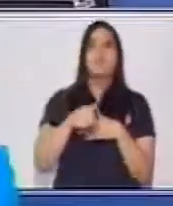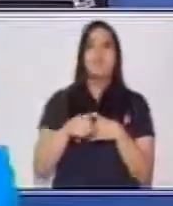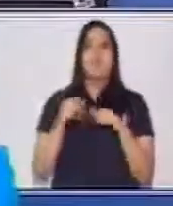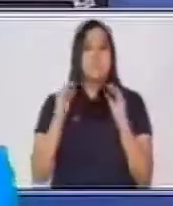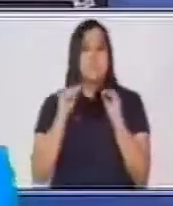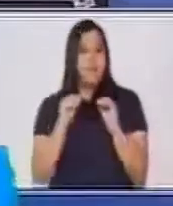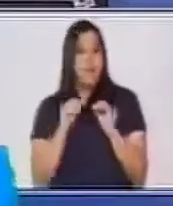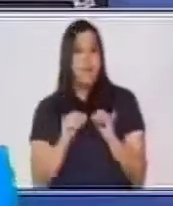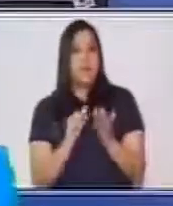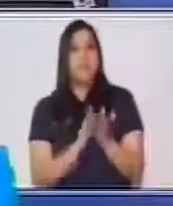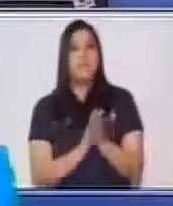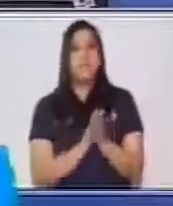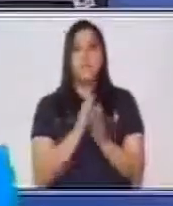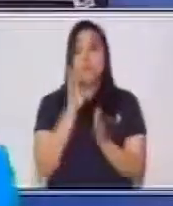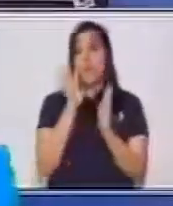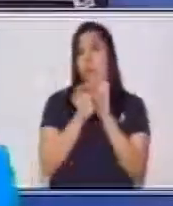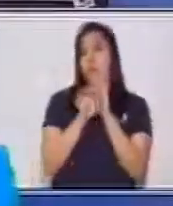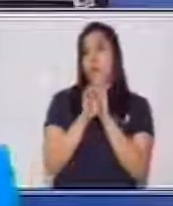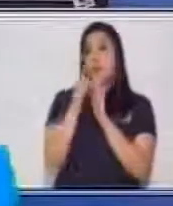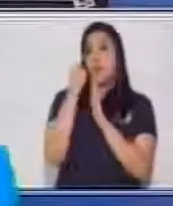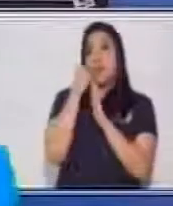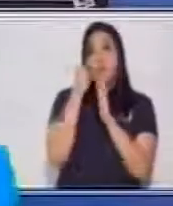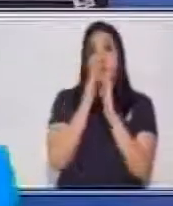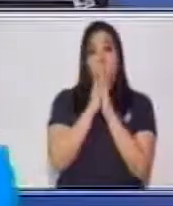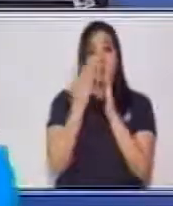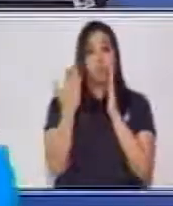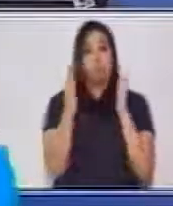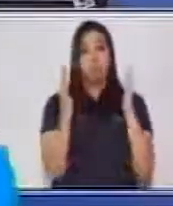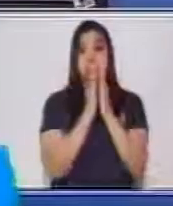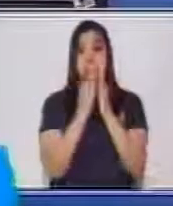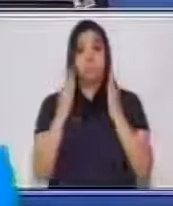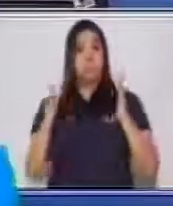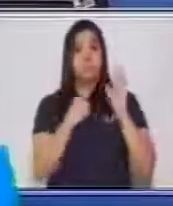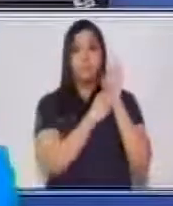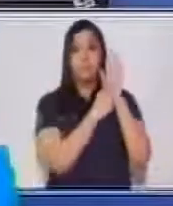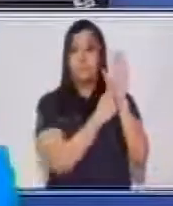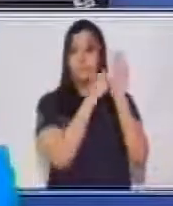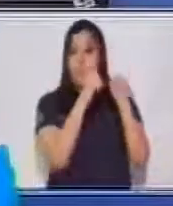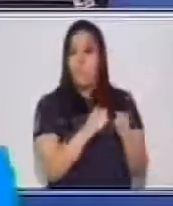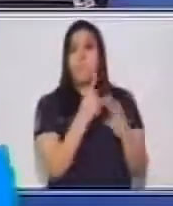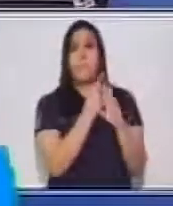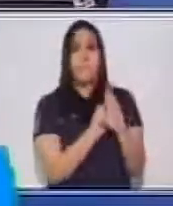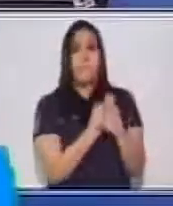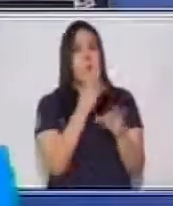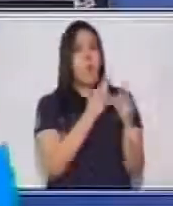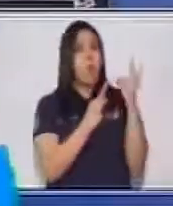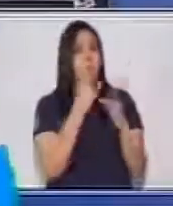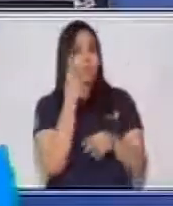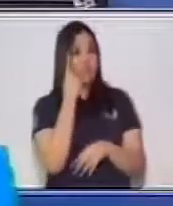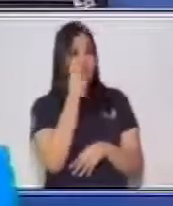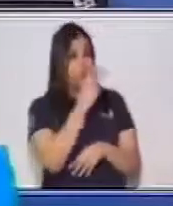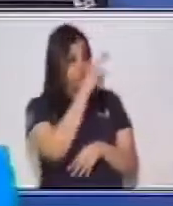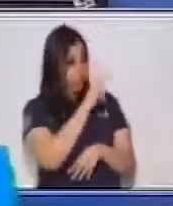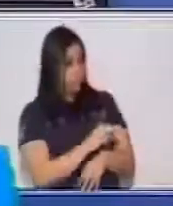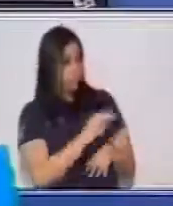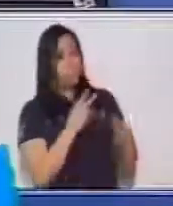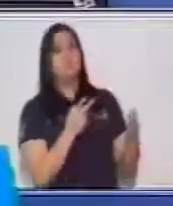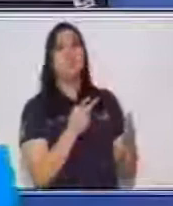Este es uno que puedes utilizar o que tú has visto tal vez en algún